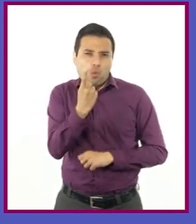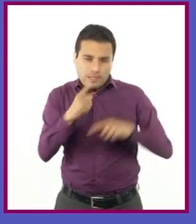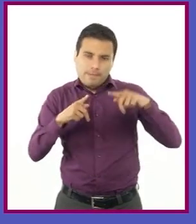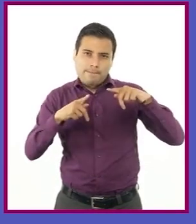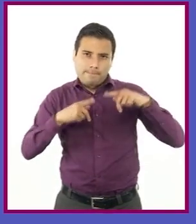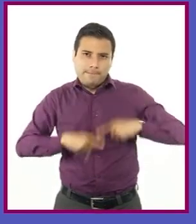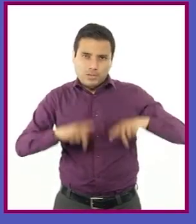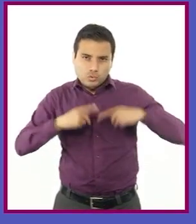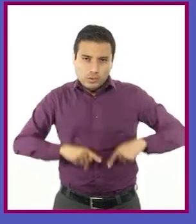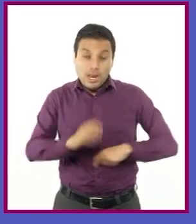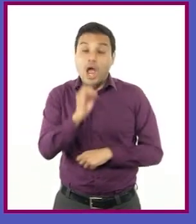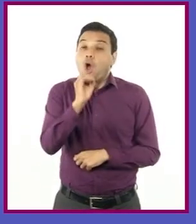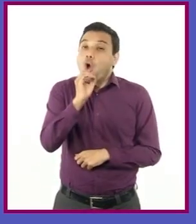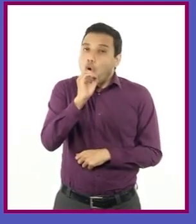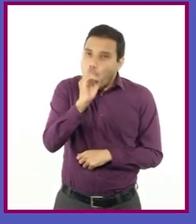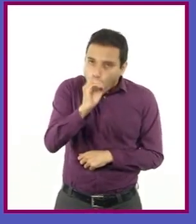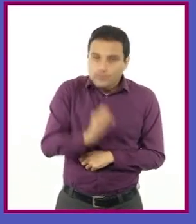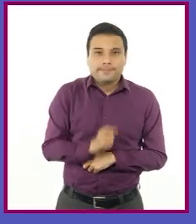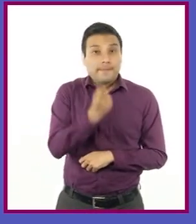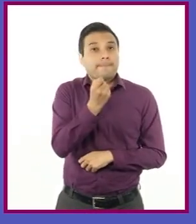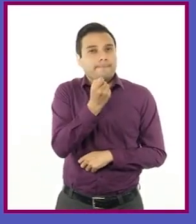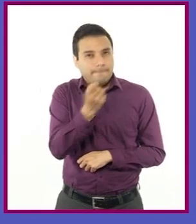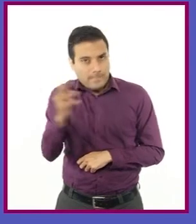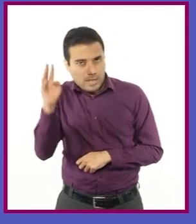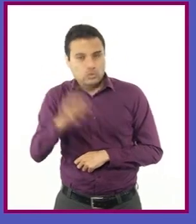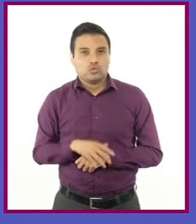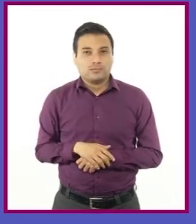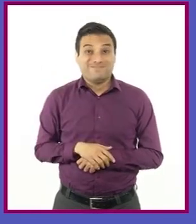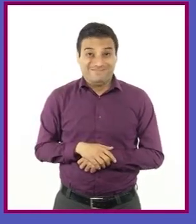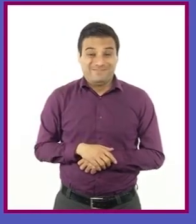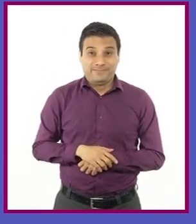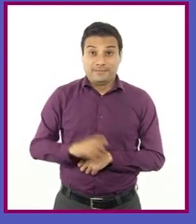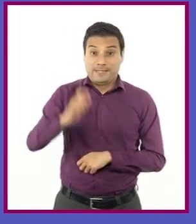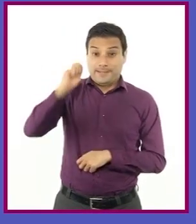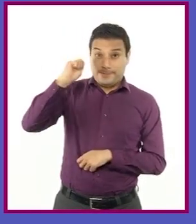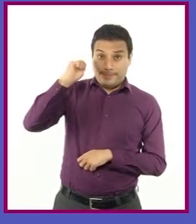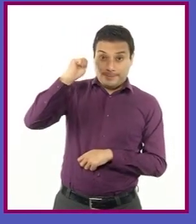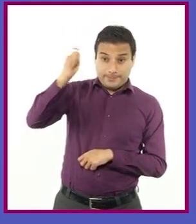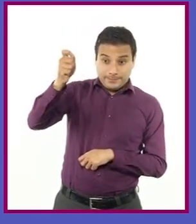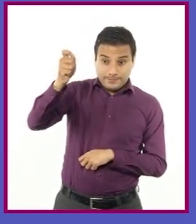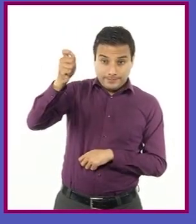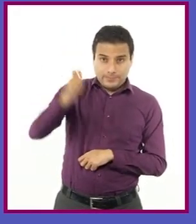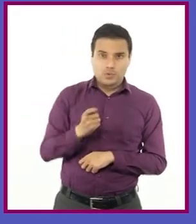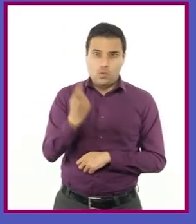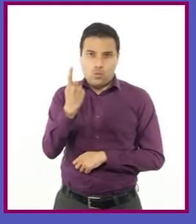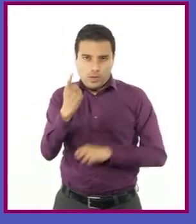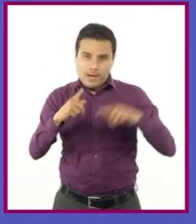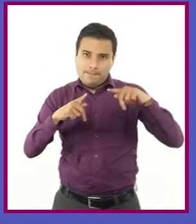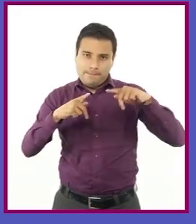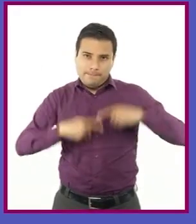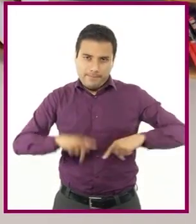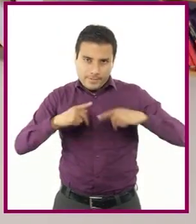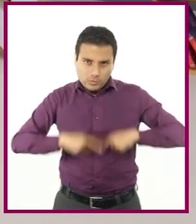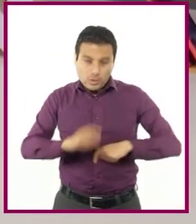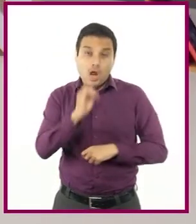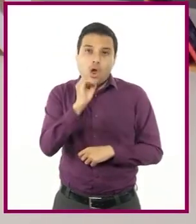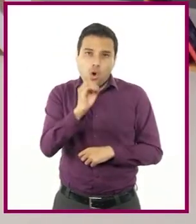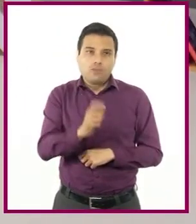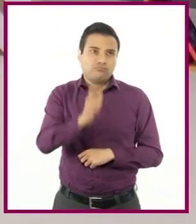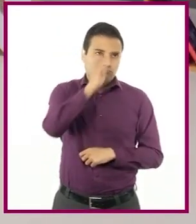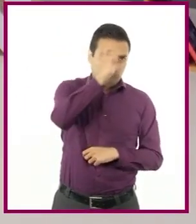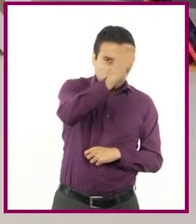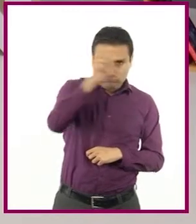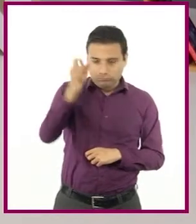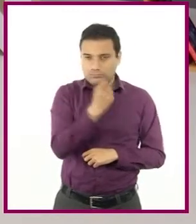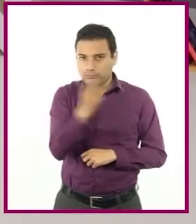o a varios. Es decir, que la tarjeta puede mostrarse al jugador o a los jugadores. ¿Y el